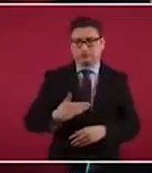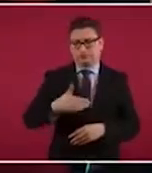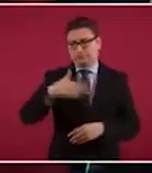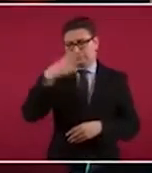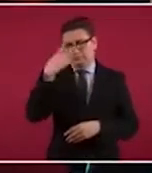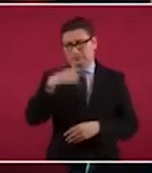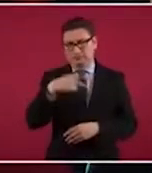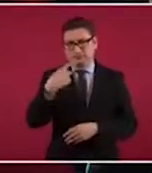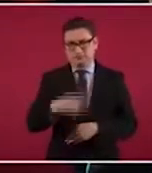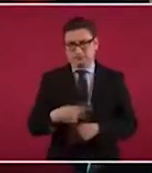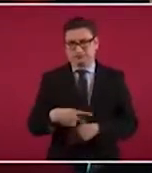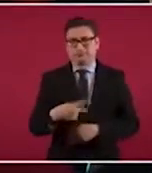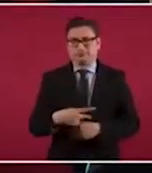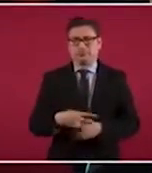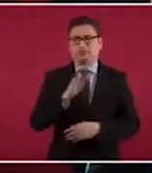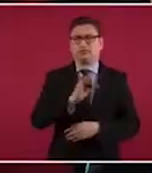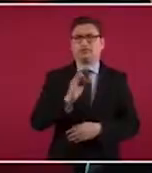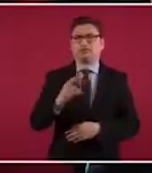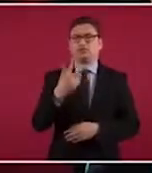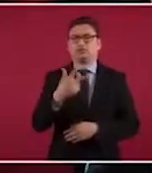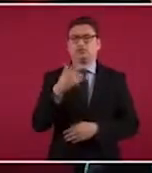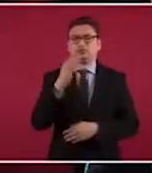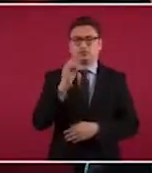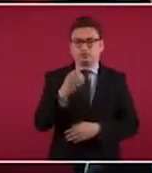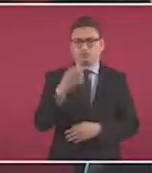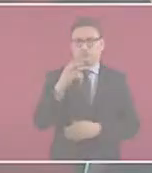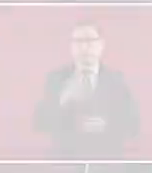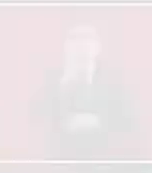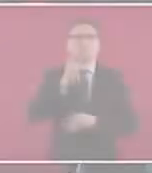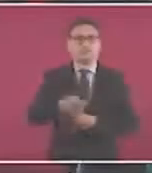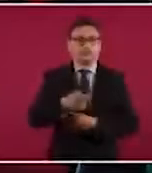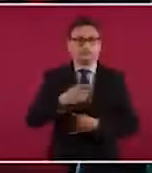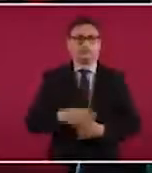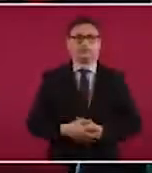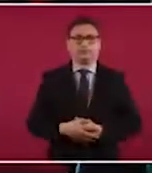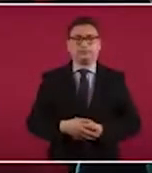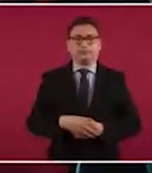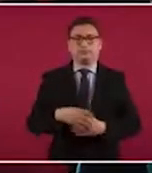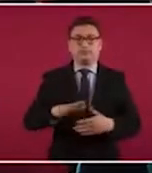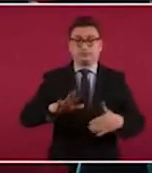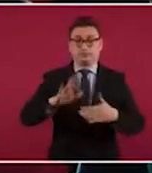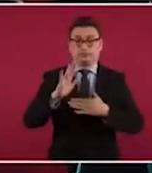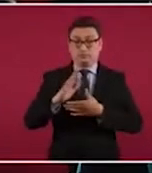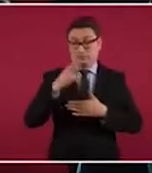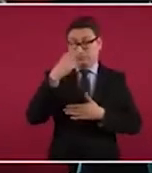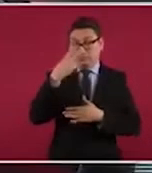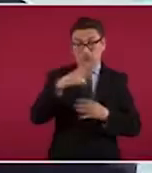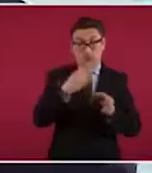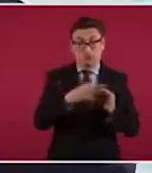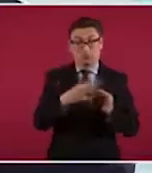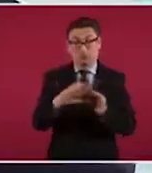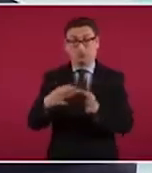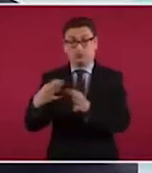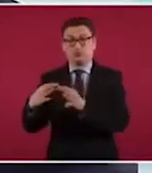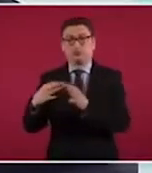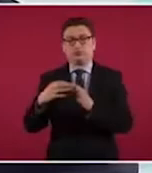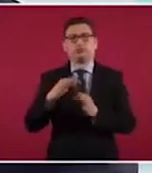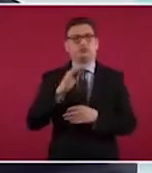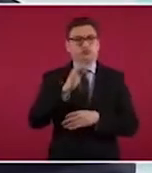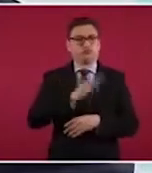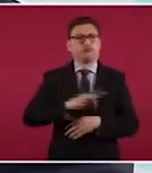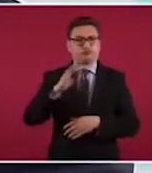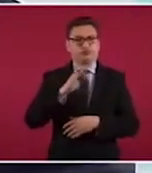Estados Unidos mexicanos, fecha 8 de octubre del 19. Todos los compromisos que México hizo consideró factibles,